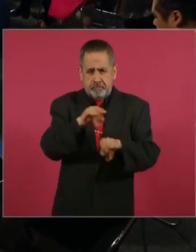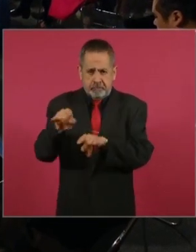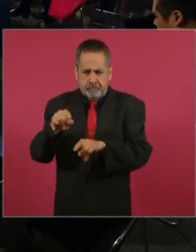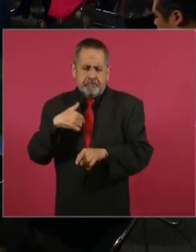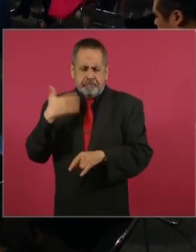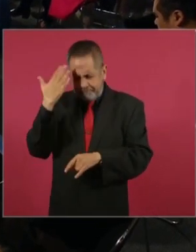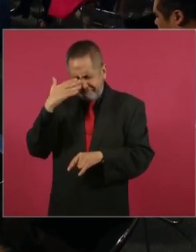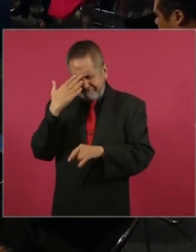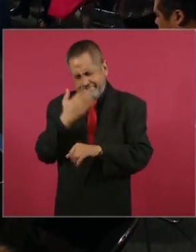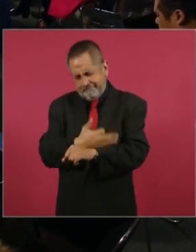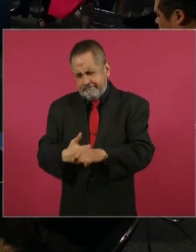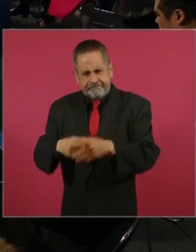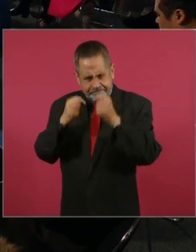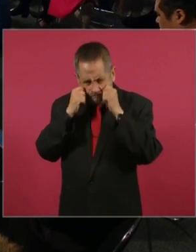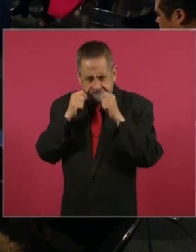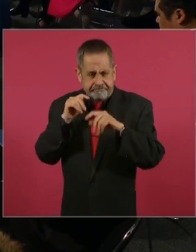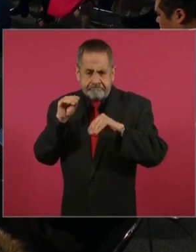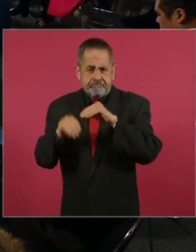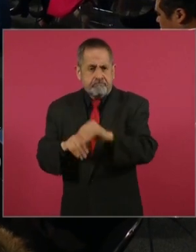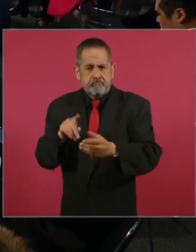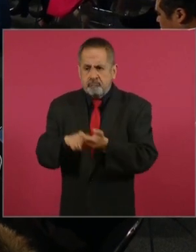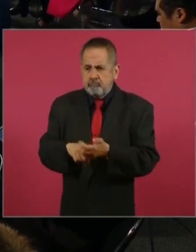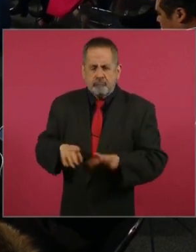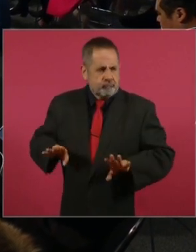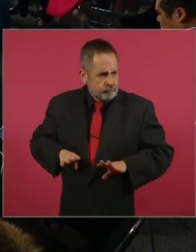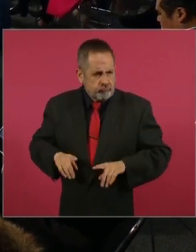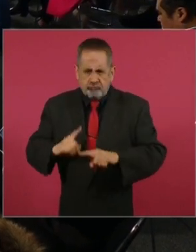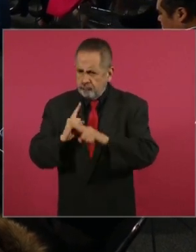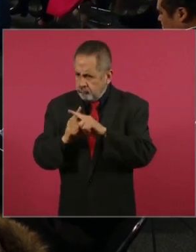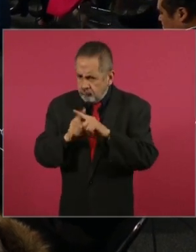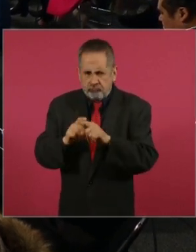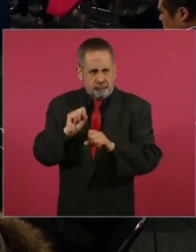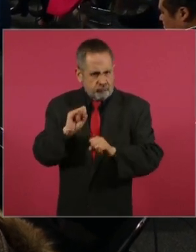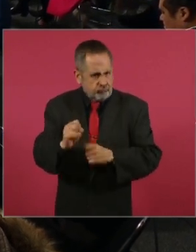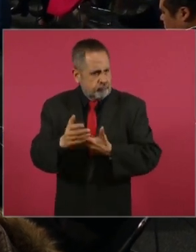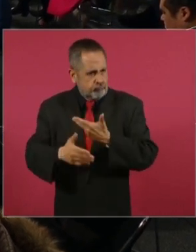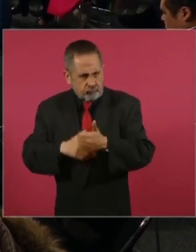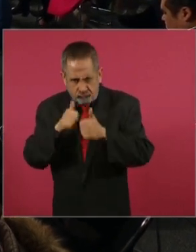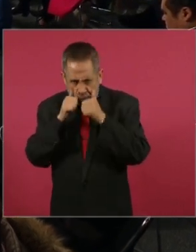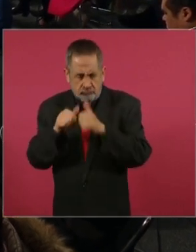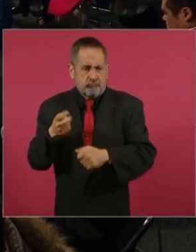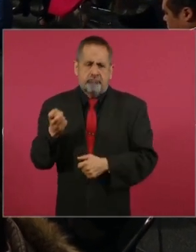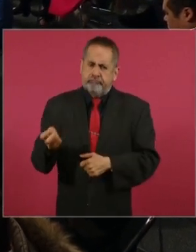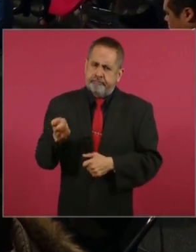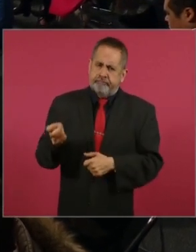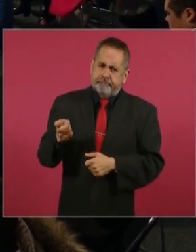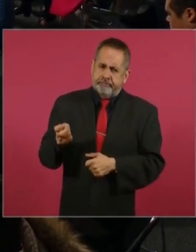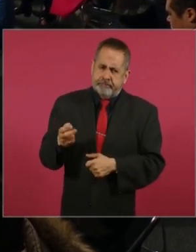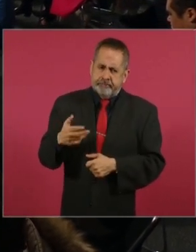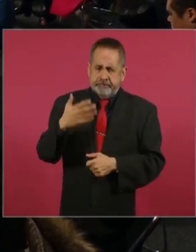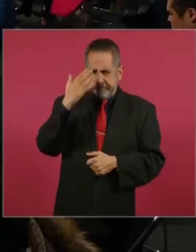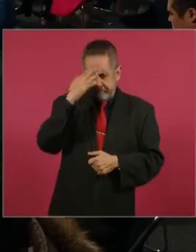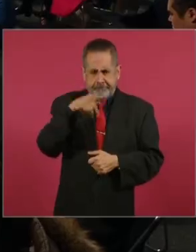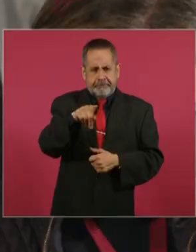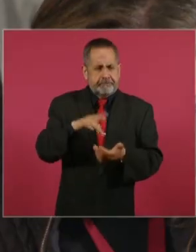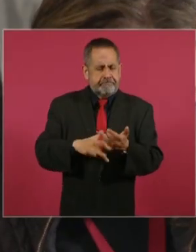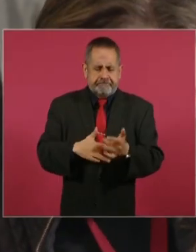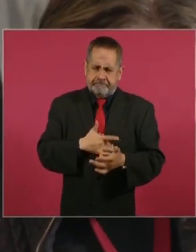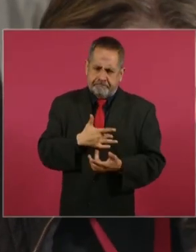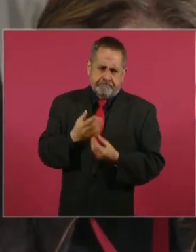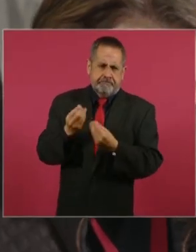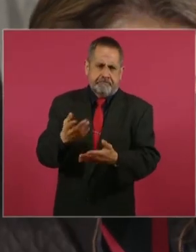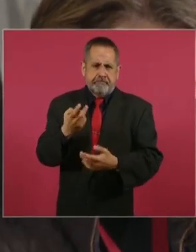rezago, pero también es importante la actitud de las personas, los servidores públicos para… Sí. Usted sé que es muy humanista,